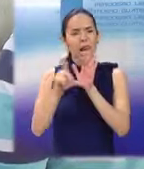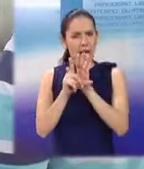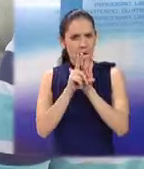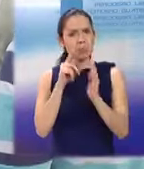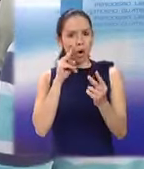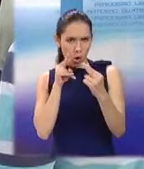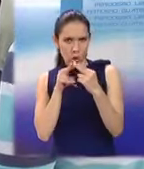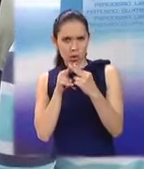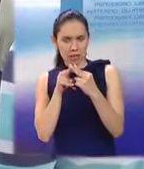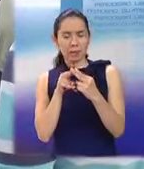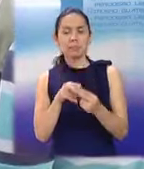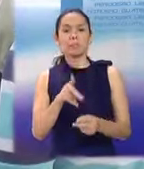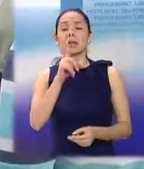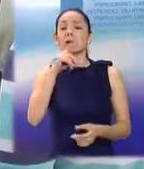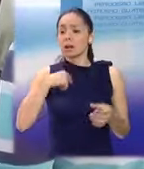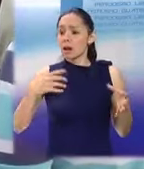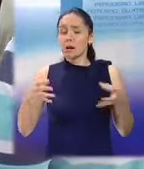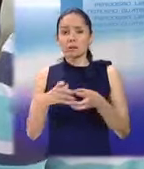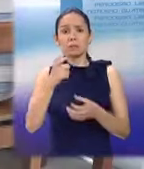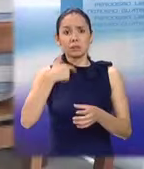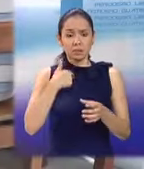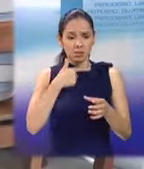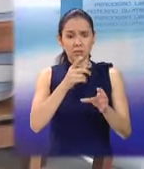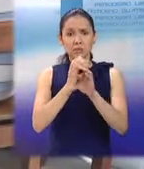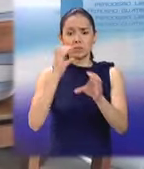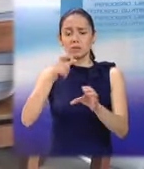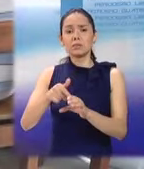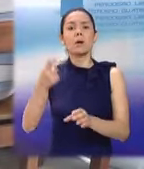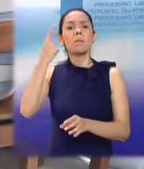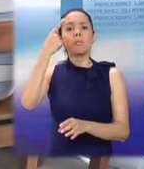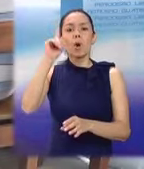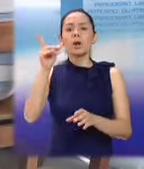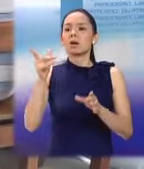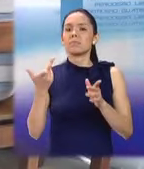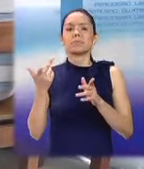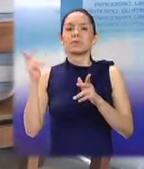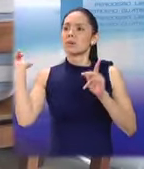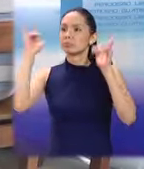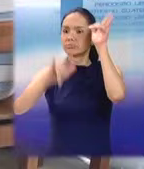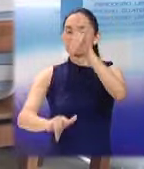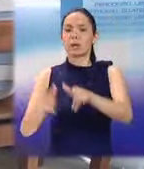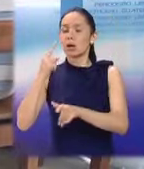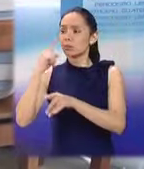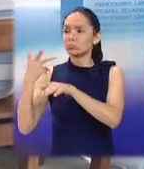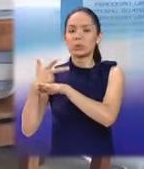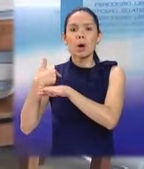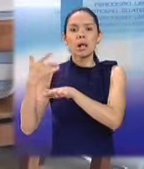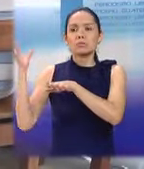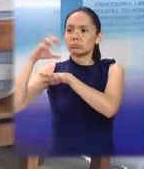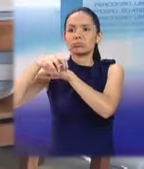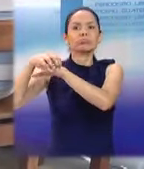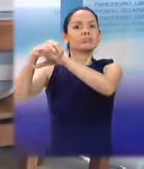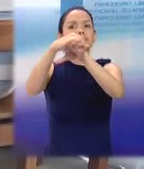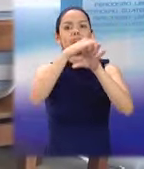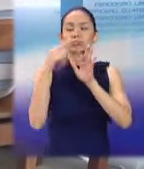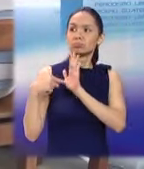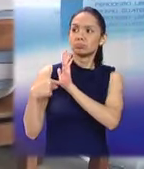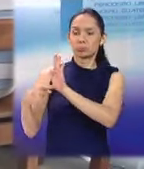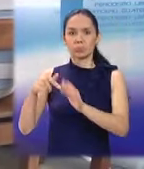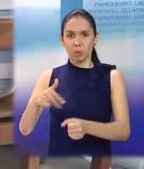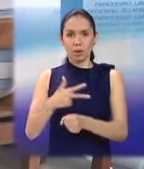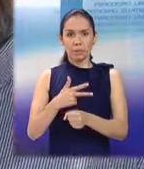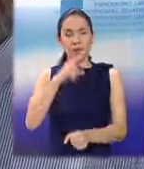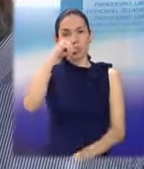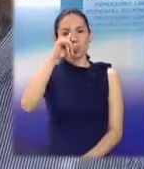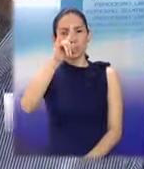El afectado no solo es el transporte de turismo del municipio de Flores, sino de cualquier lugar que venga al